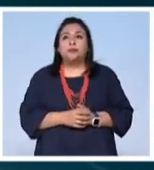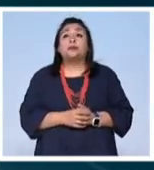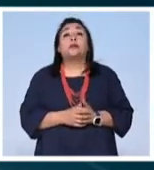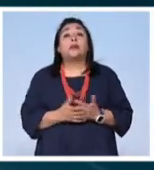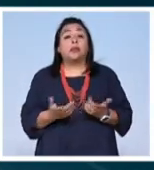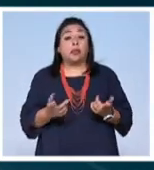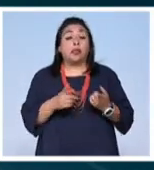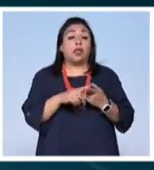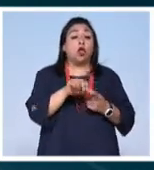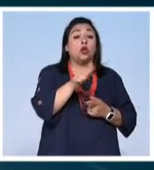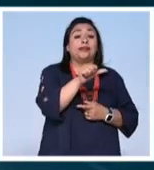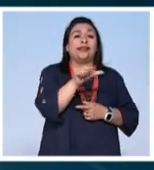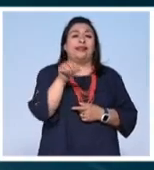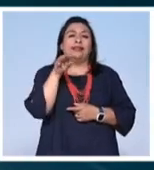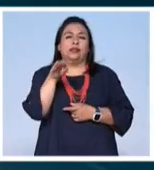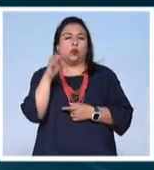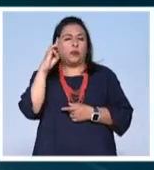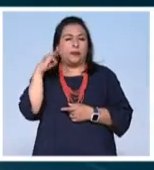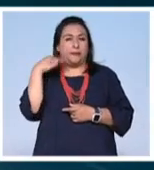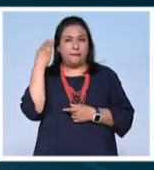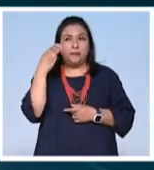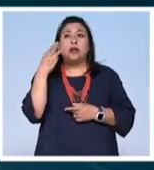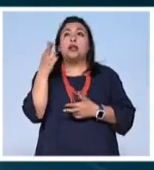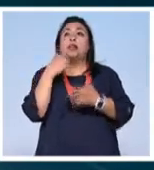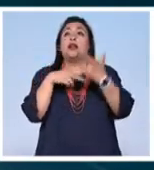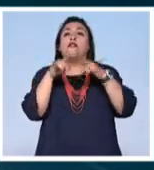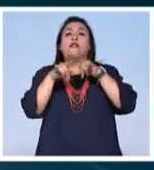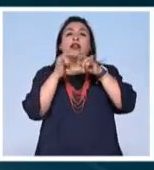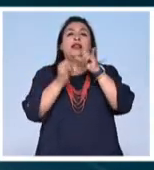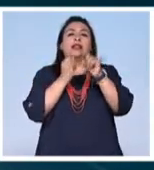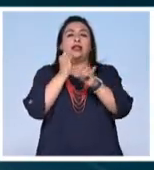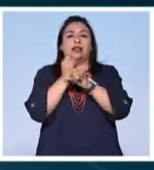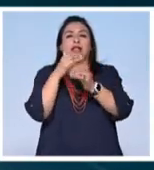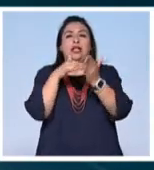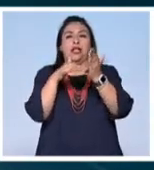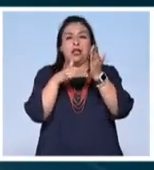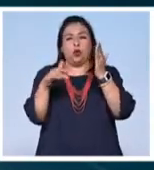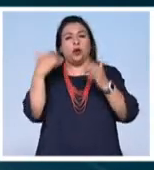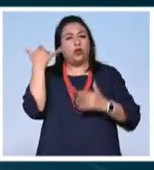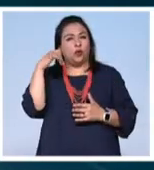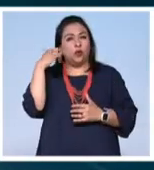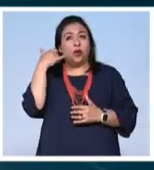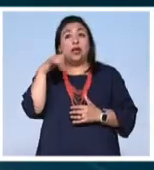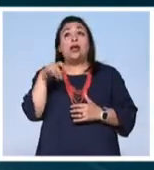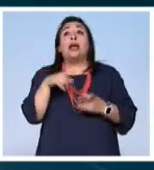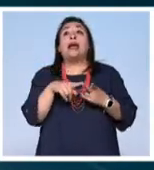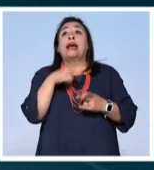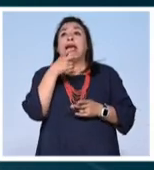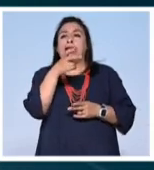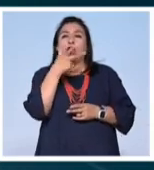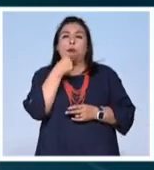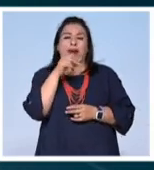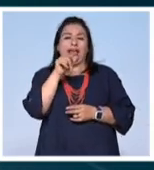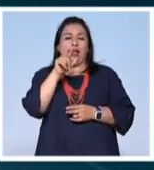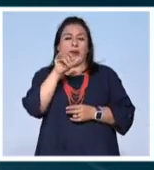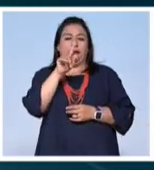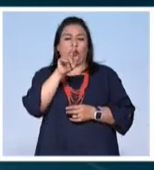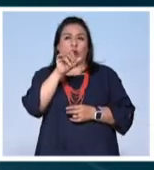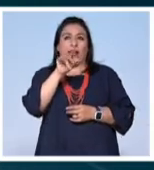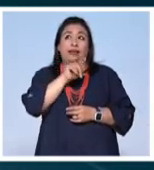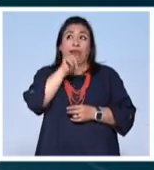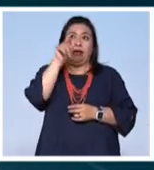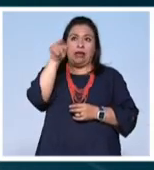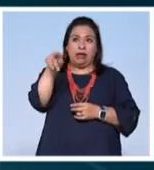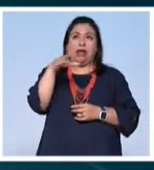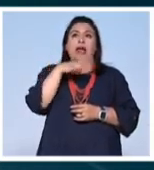Y del 11 al 19 de marzo, regresa la Feria Internacional de la Lectura de Yucatán. Justamente, Alberto Aranda, del otro lado